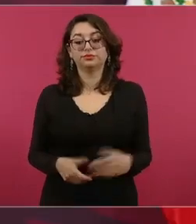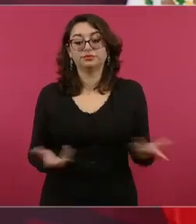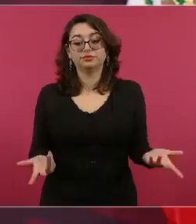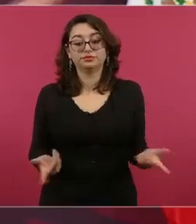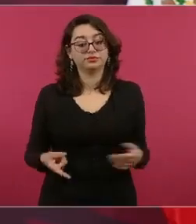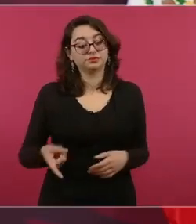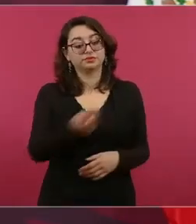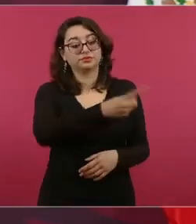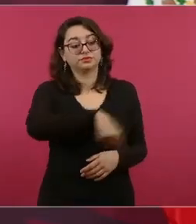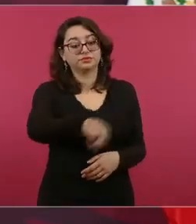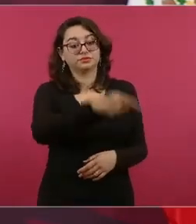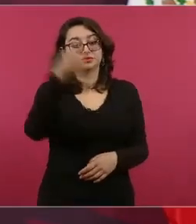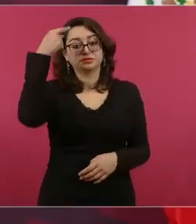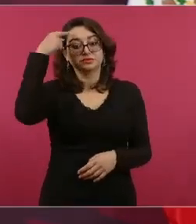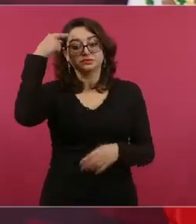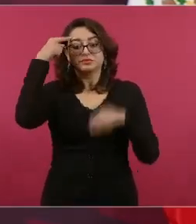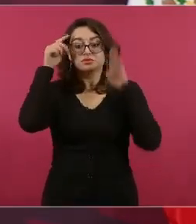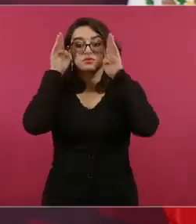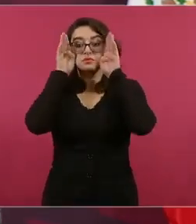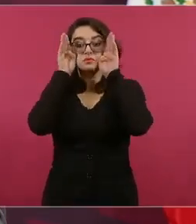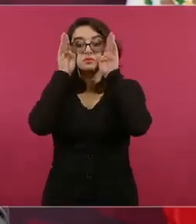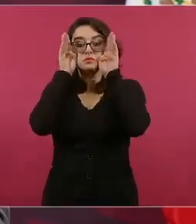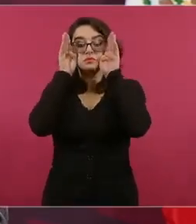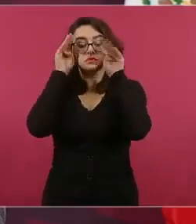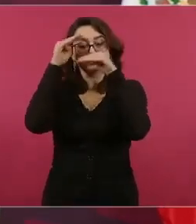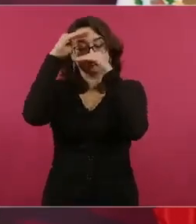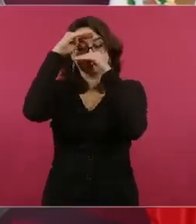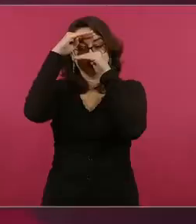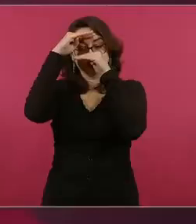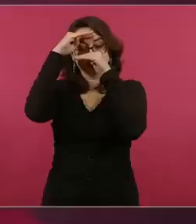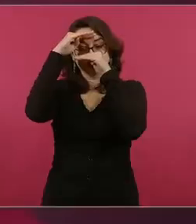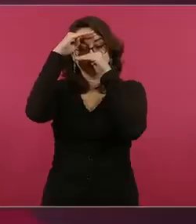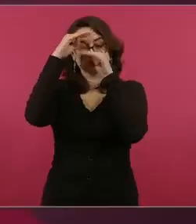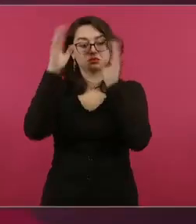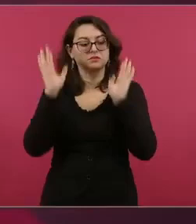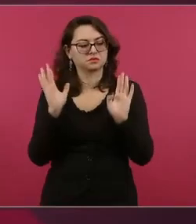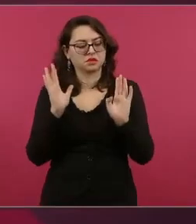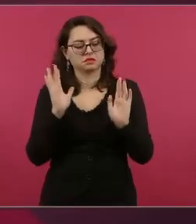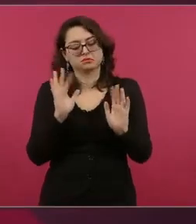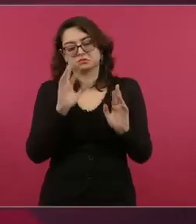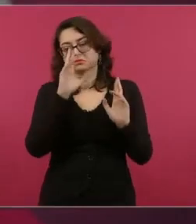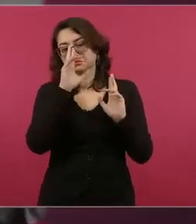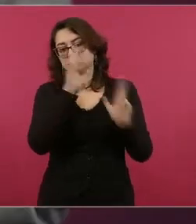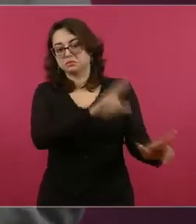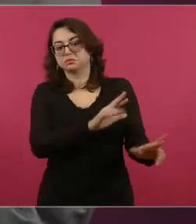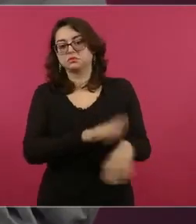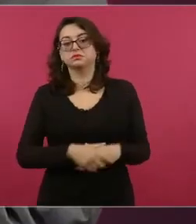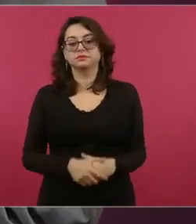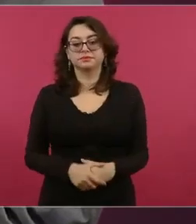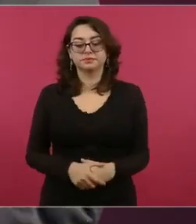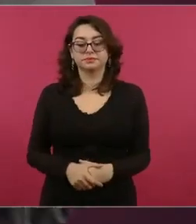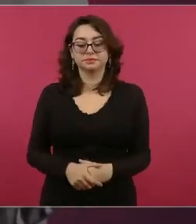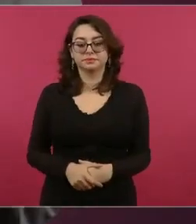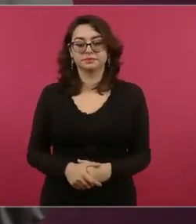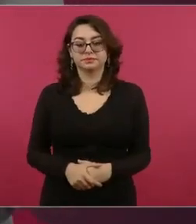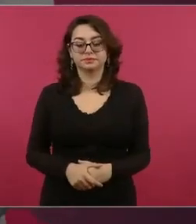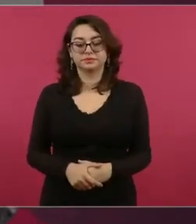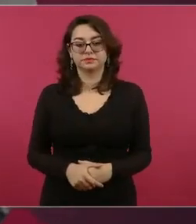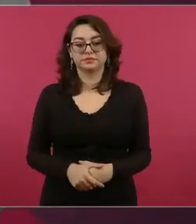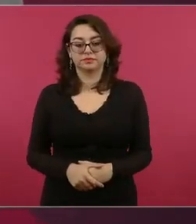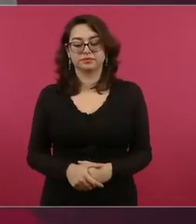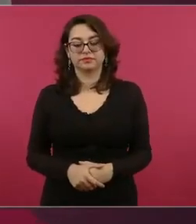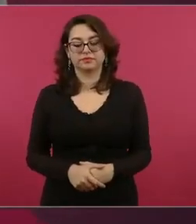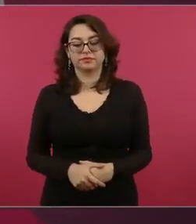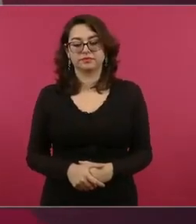conservador, entonces se respeta eso y qué bien,